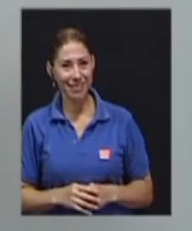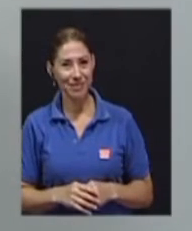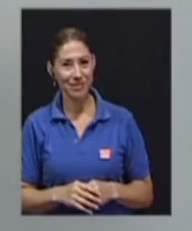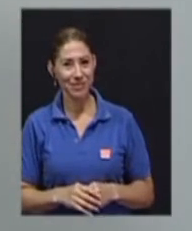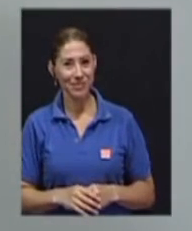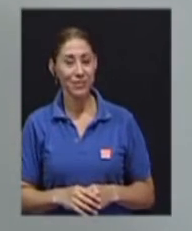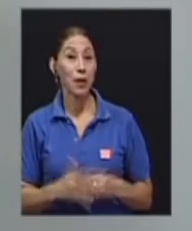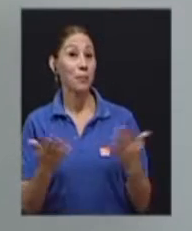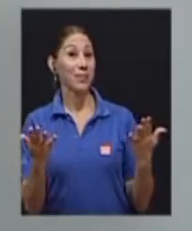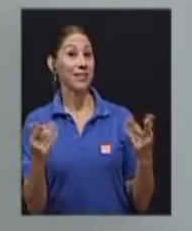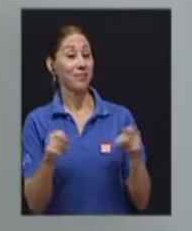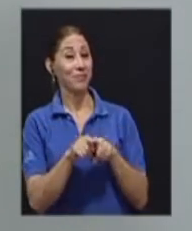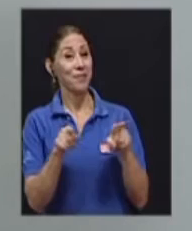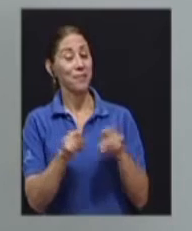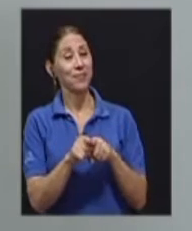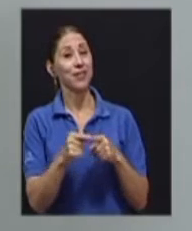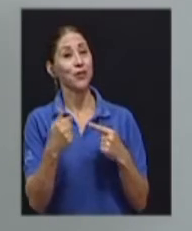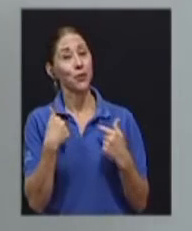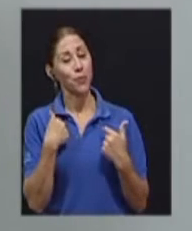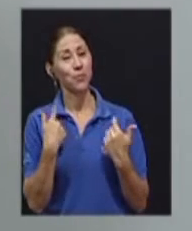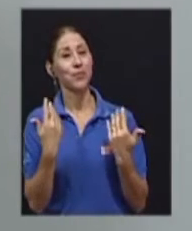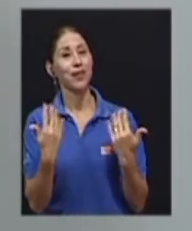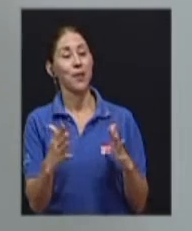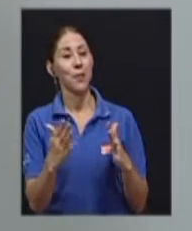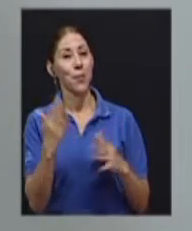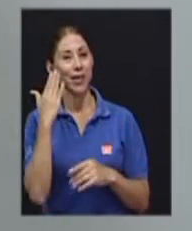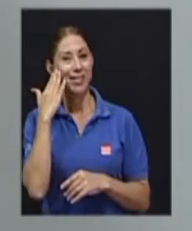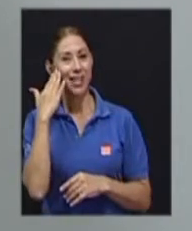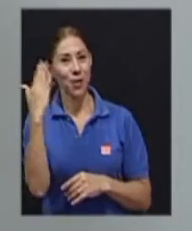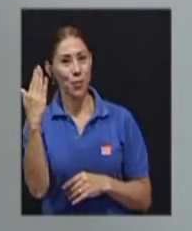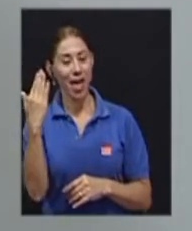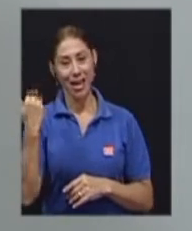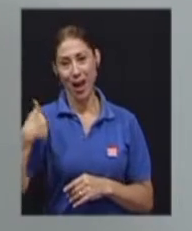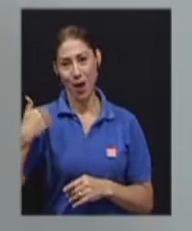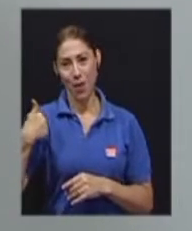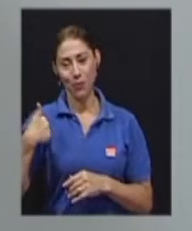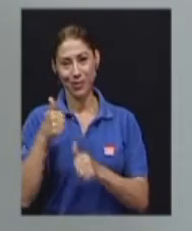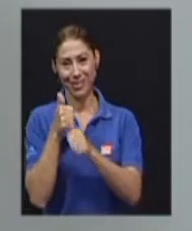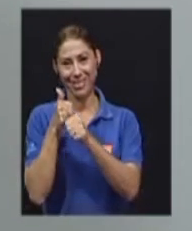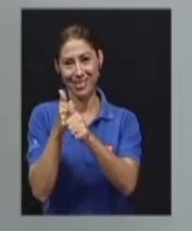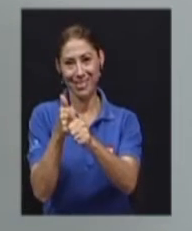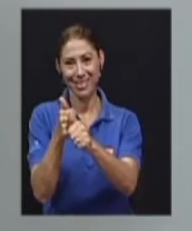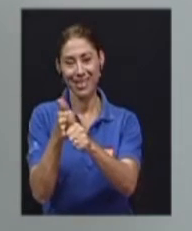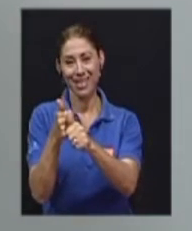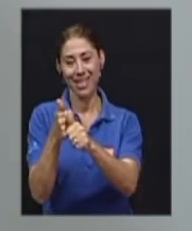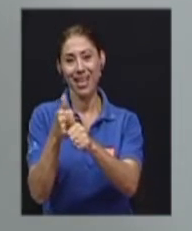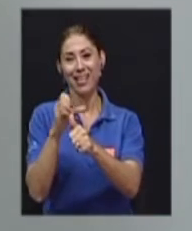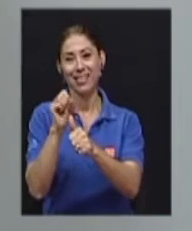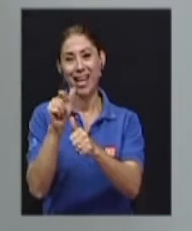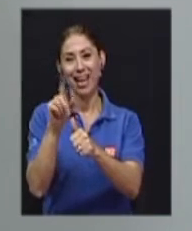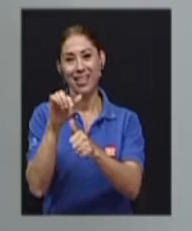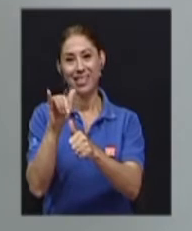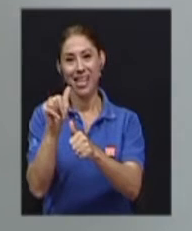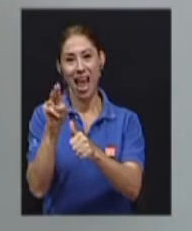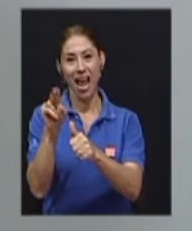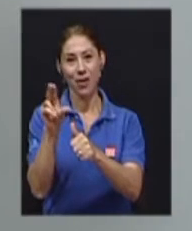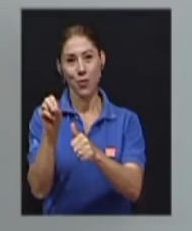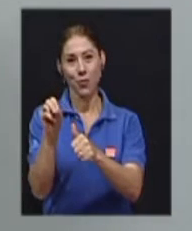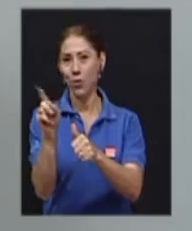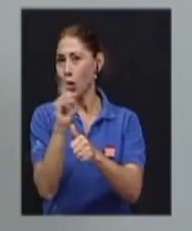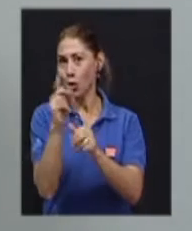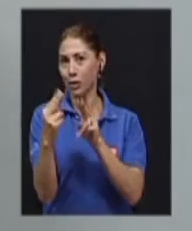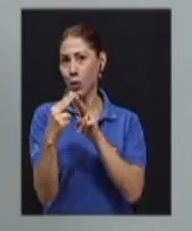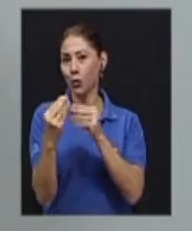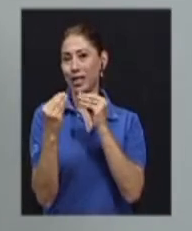yo voy también a saludar a un salesiano menos conocido que Don Martín, pero